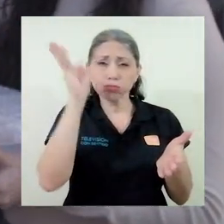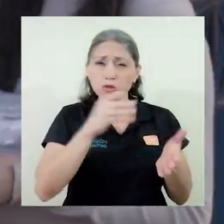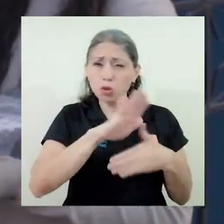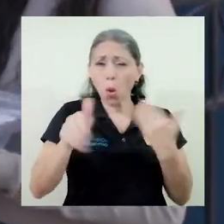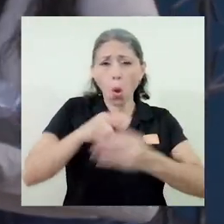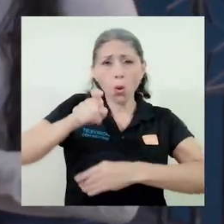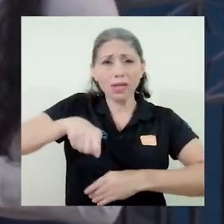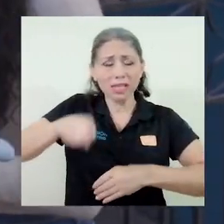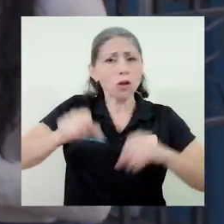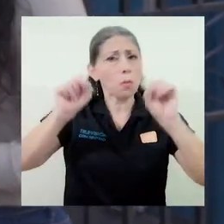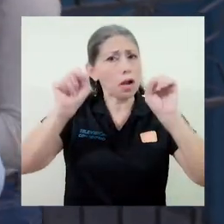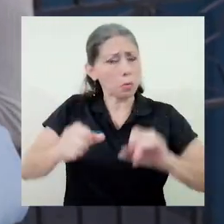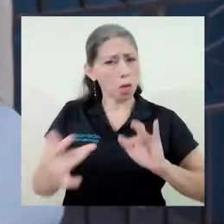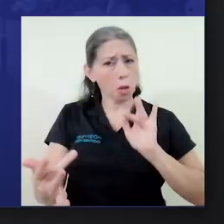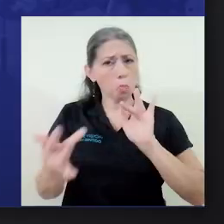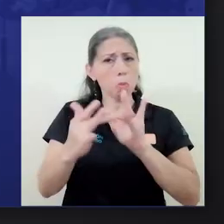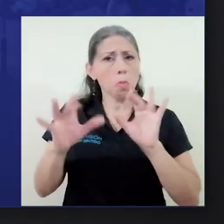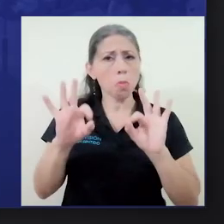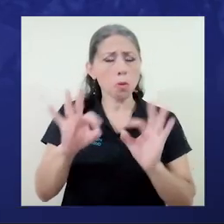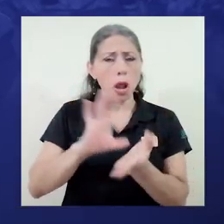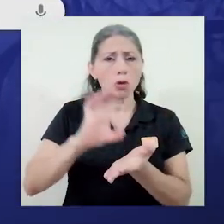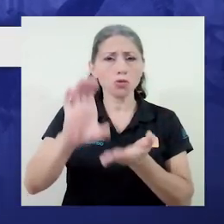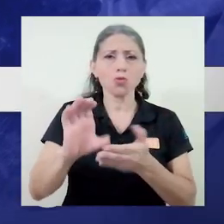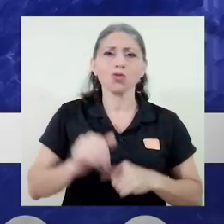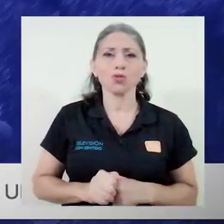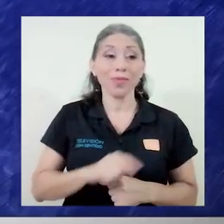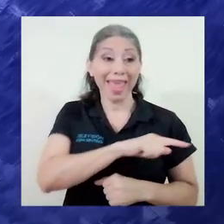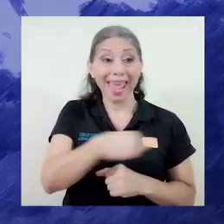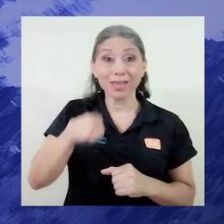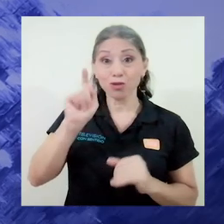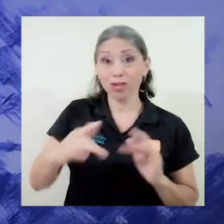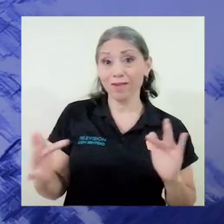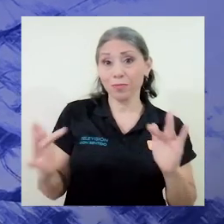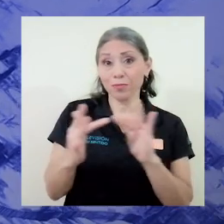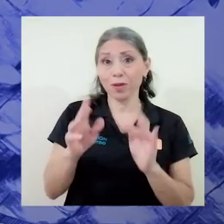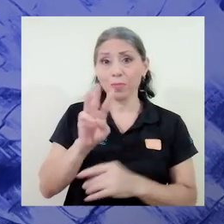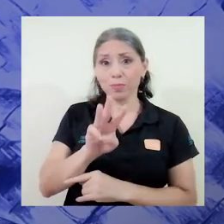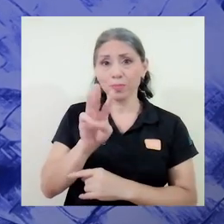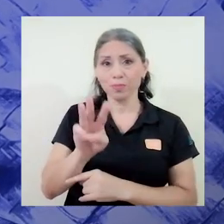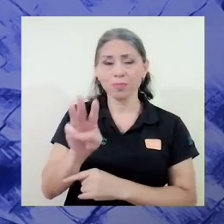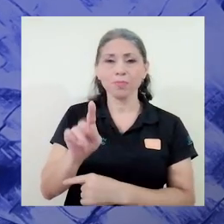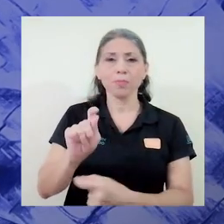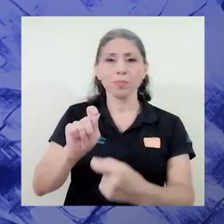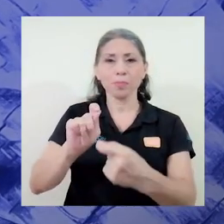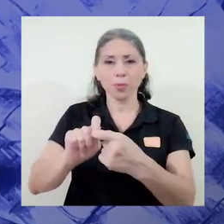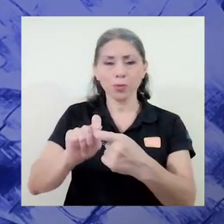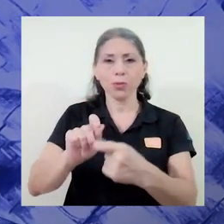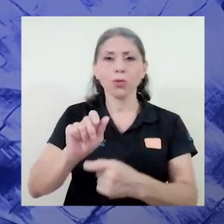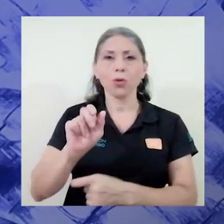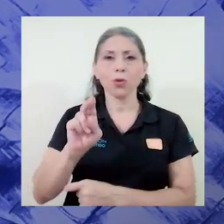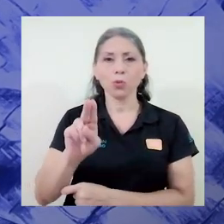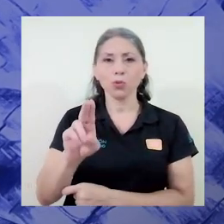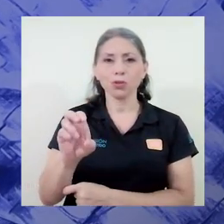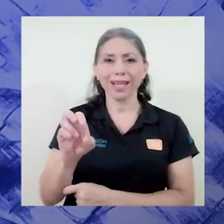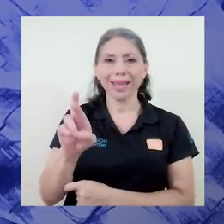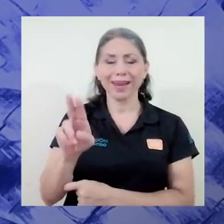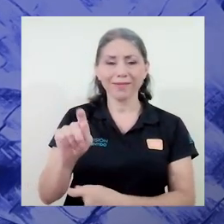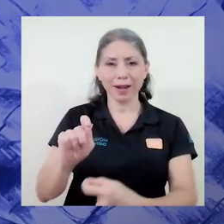problemas a los cursos virtuales. La dirección a la que tienen que acudir los estudiantes es software